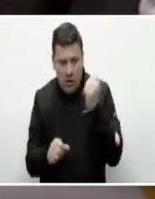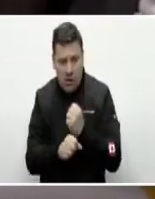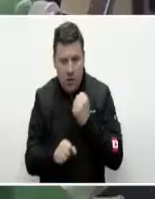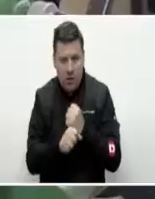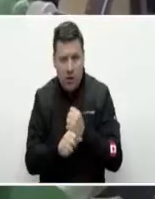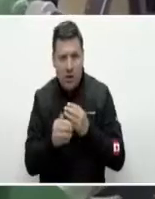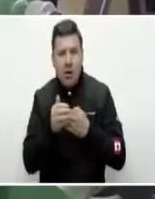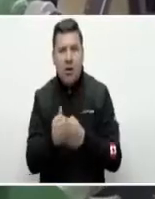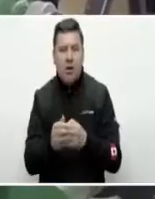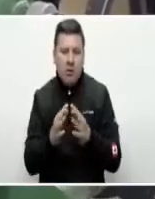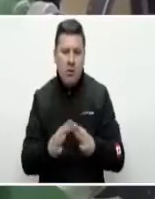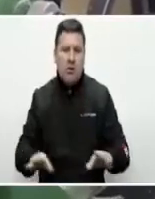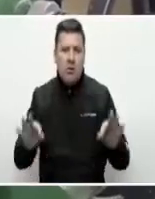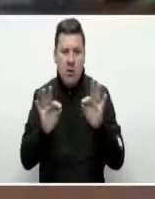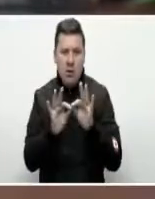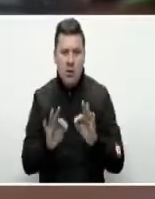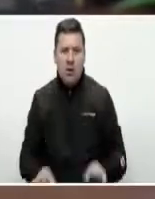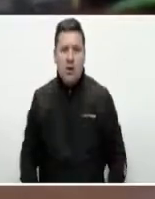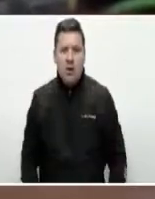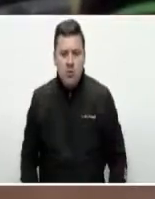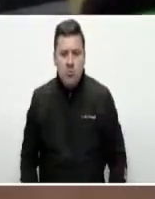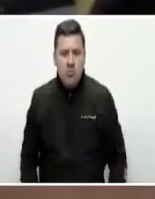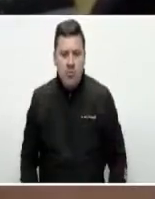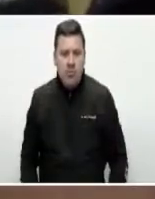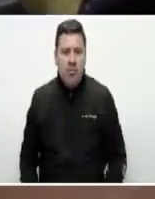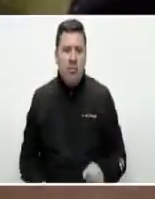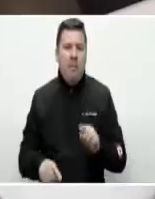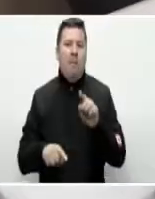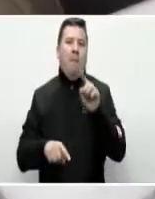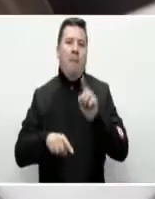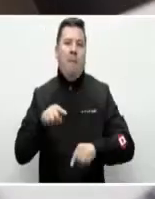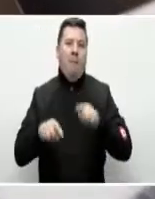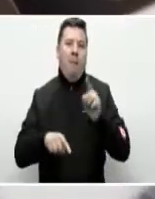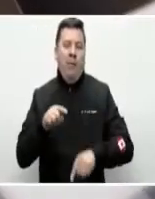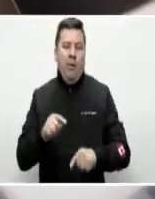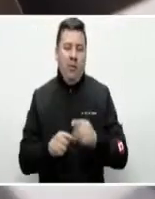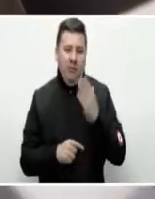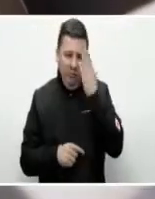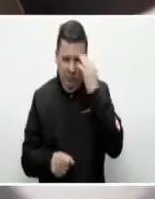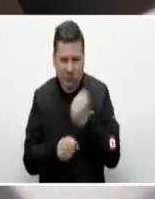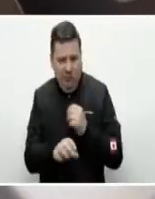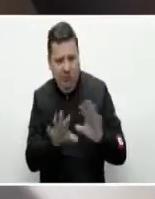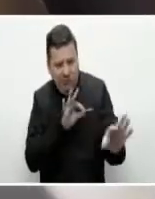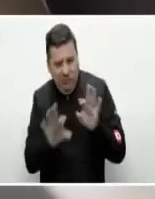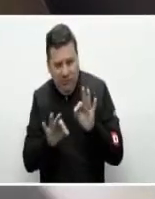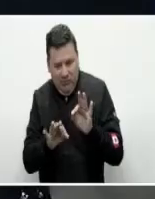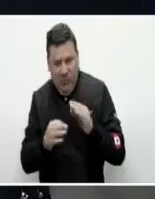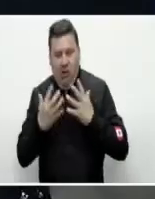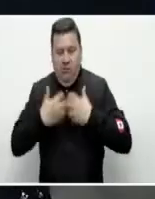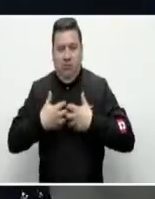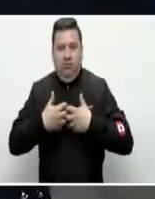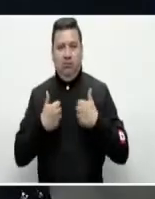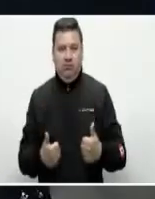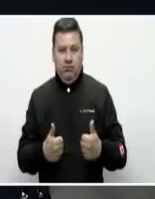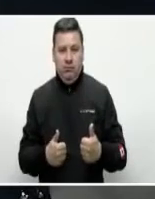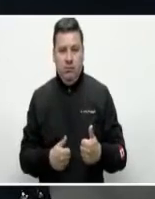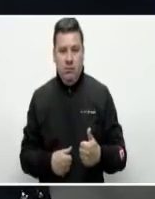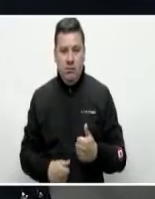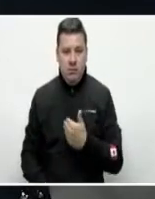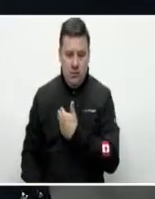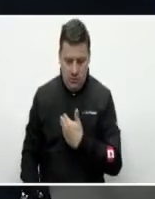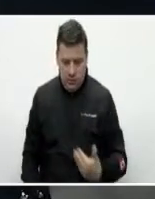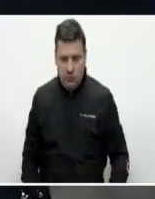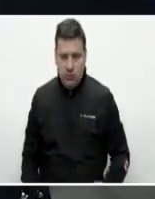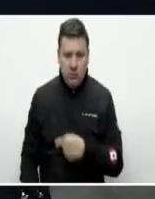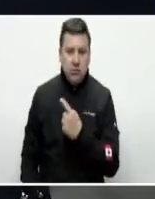su seguimiento es tan importante. Porque no podemos negar, los generadores de empleo son los empresarios. A quien, como el presidente